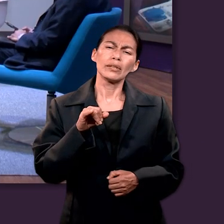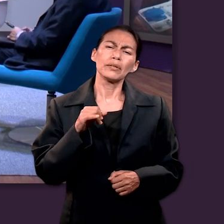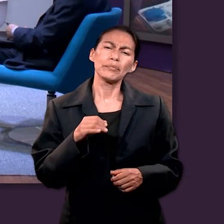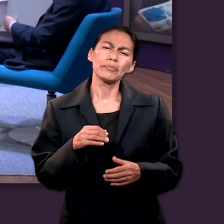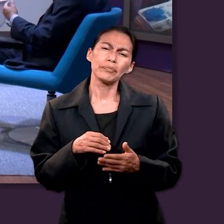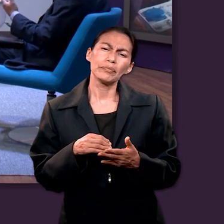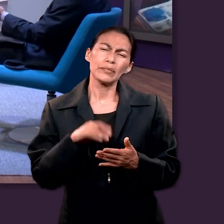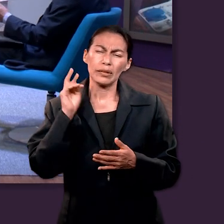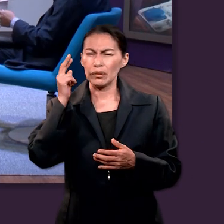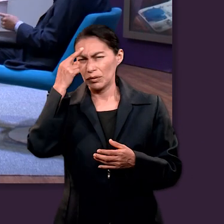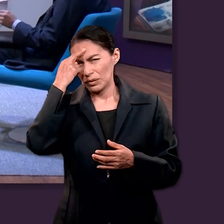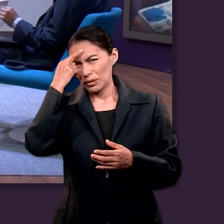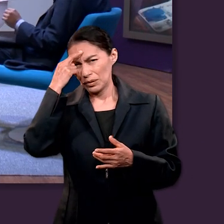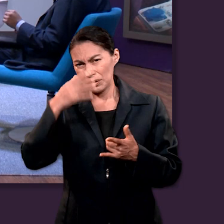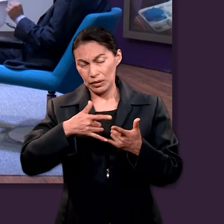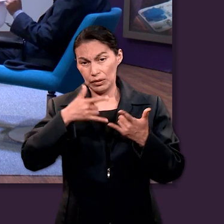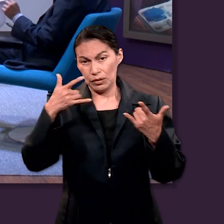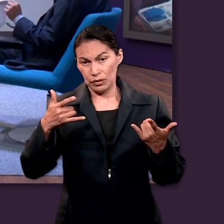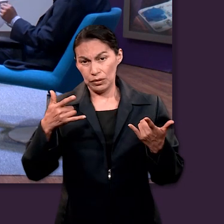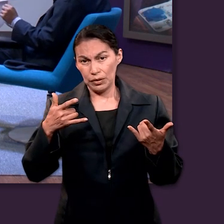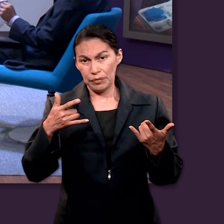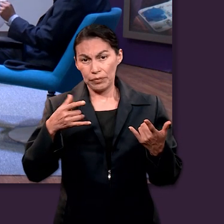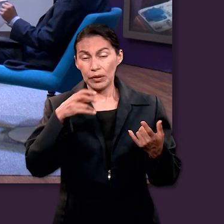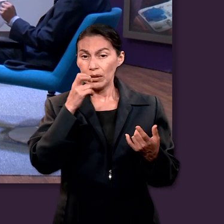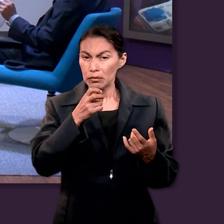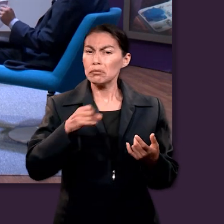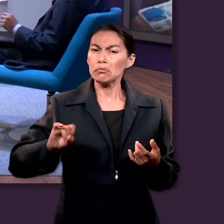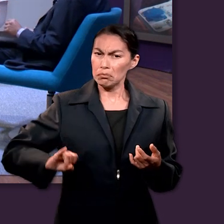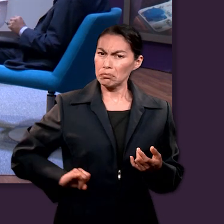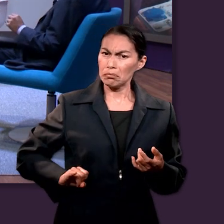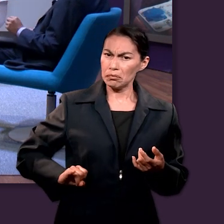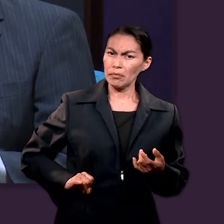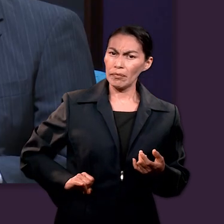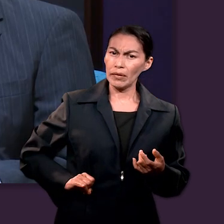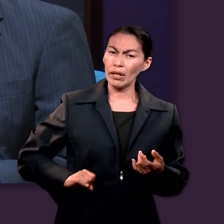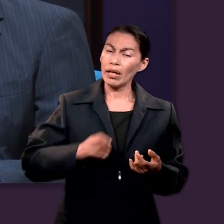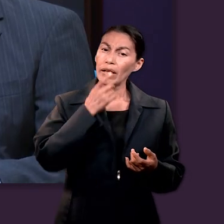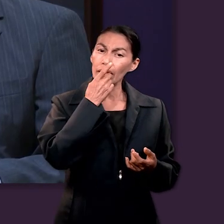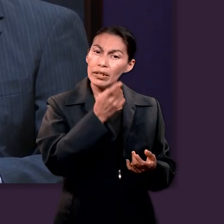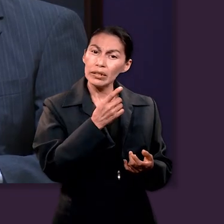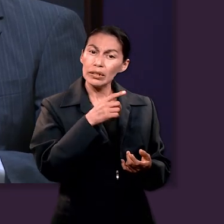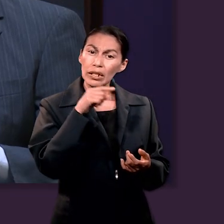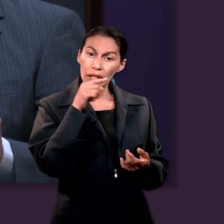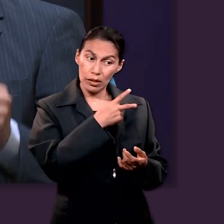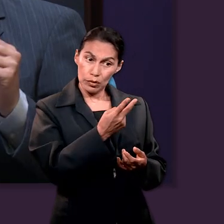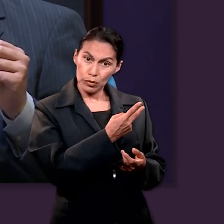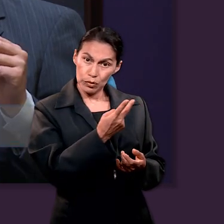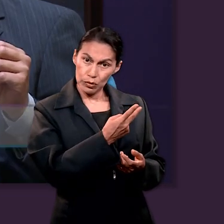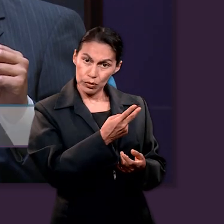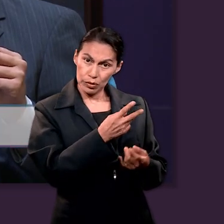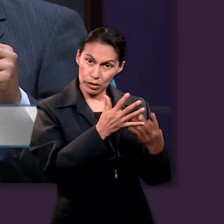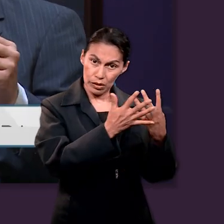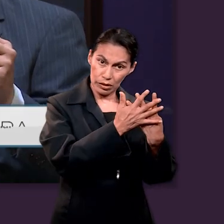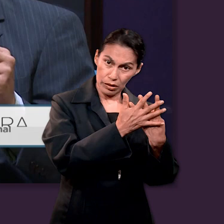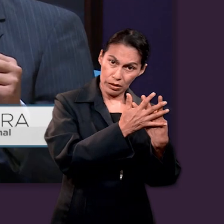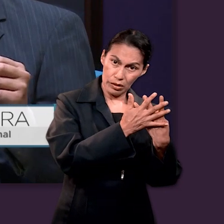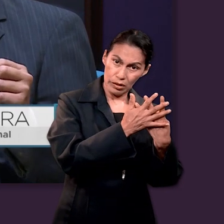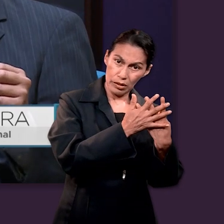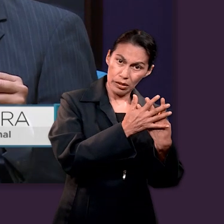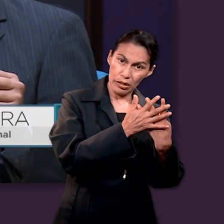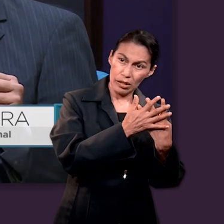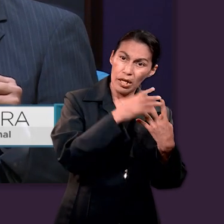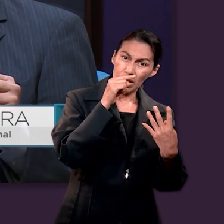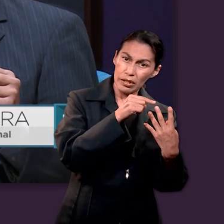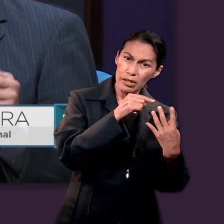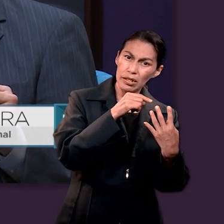pronto. Sí, tal vez retomando la historia es interesante, muy interesante porque habla de la alabanza en esa experiencia